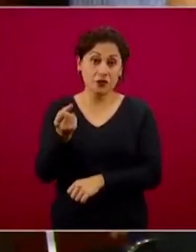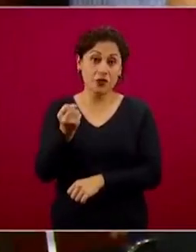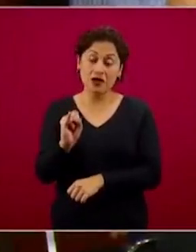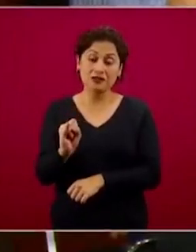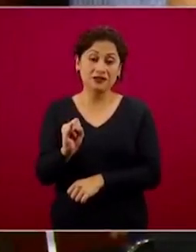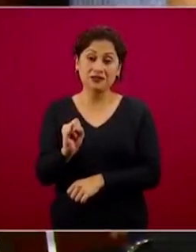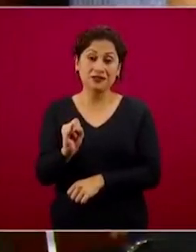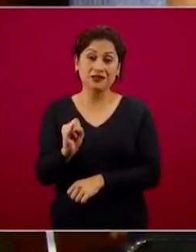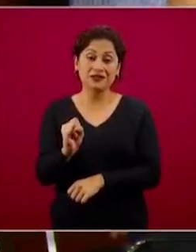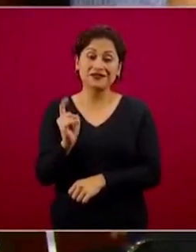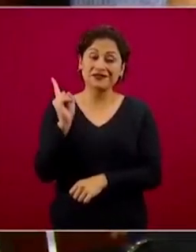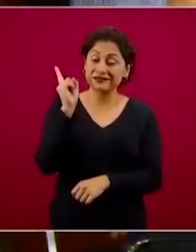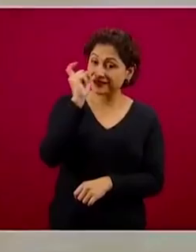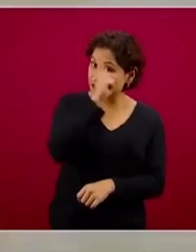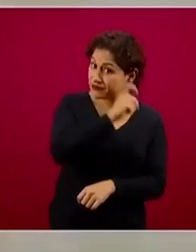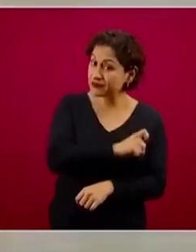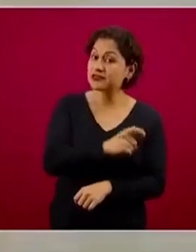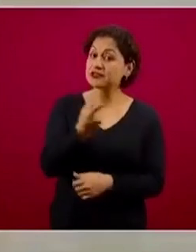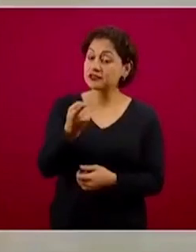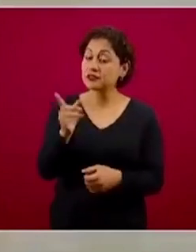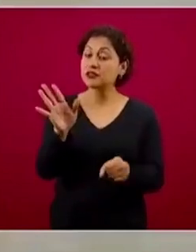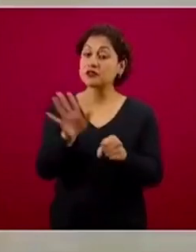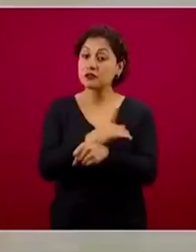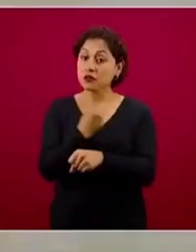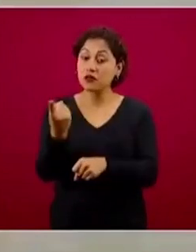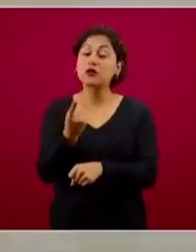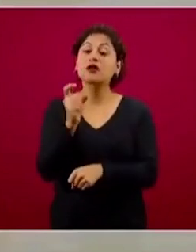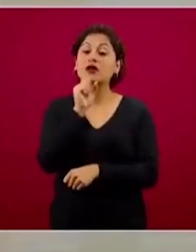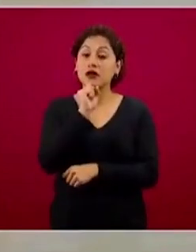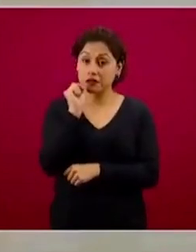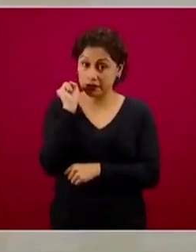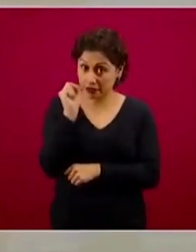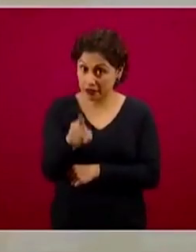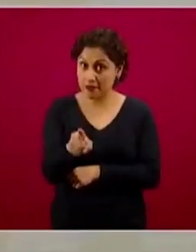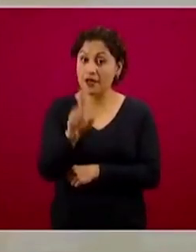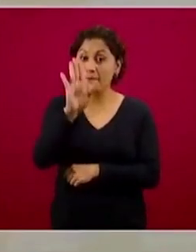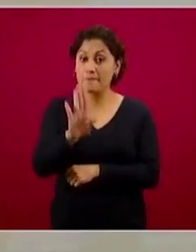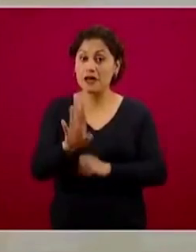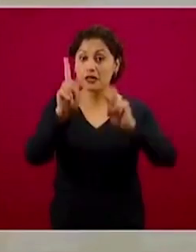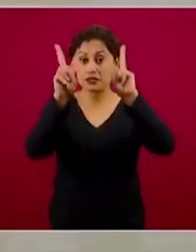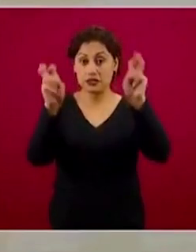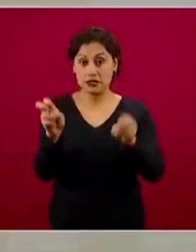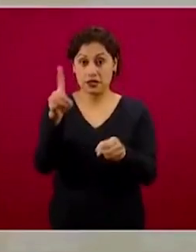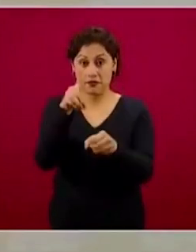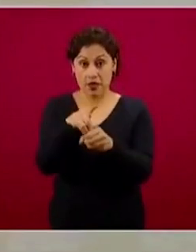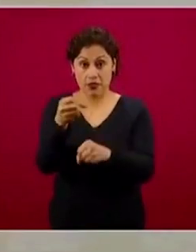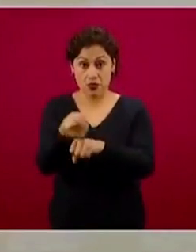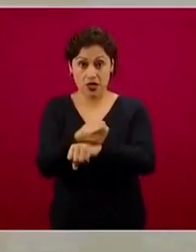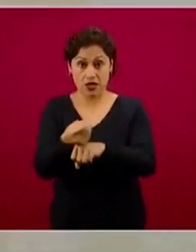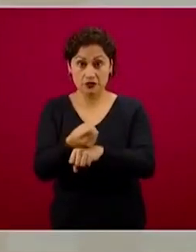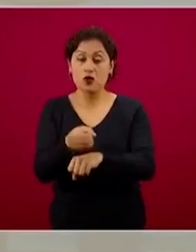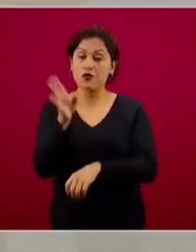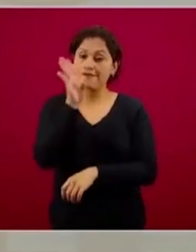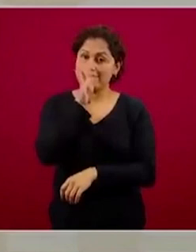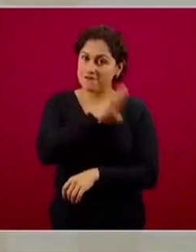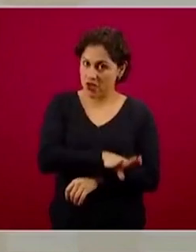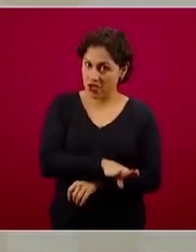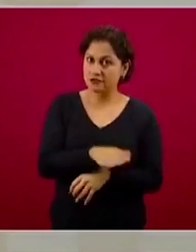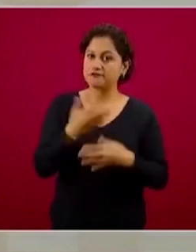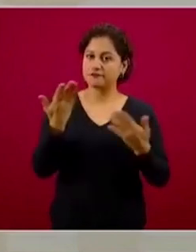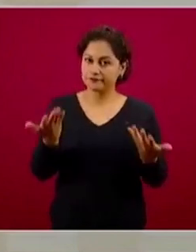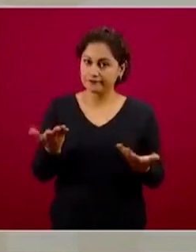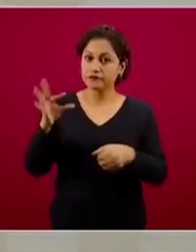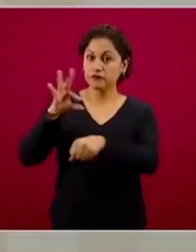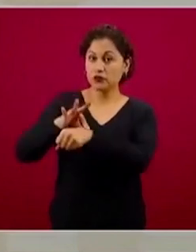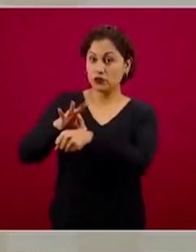muchas razones, entre otras porque desfavorece la donación que hay. Y el doctor Trejo ha estado trabajando